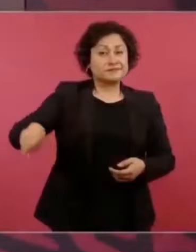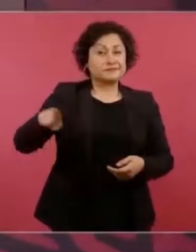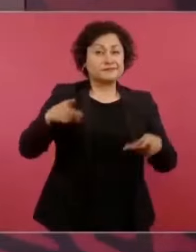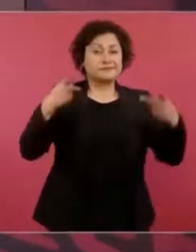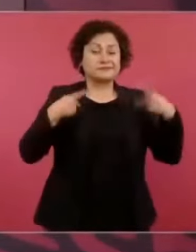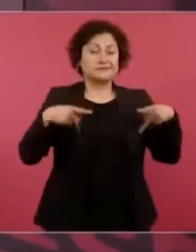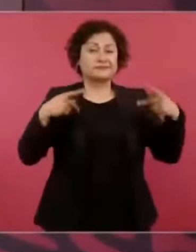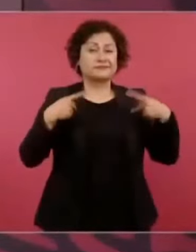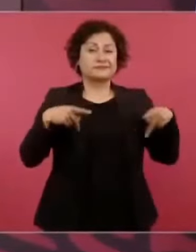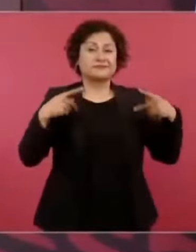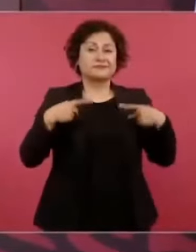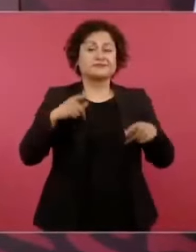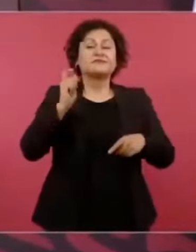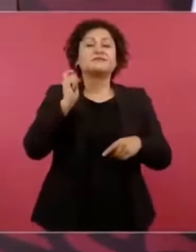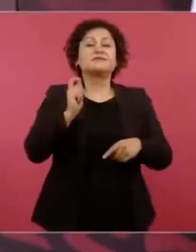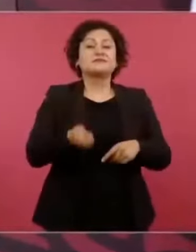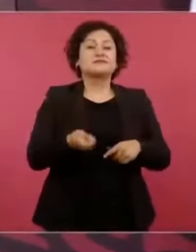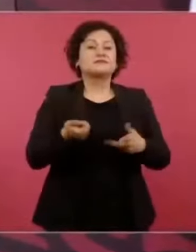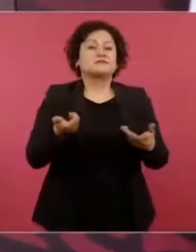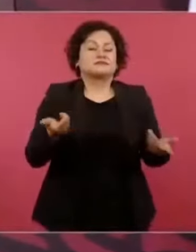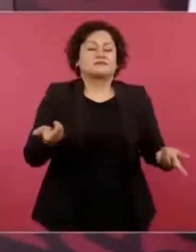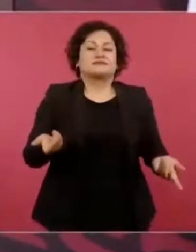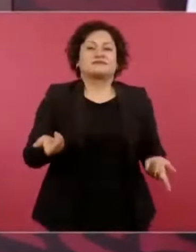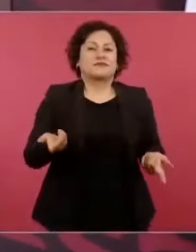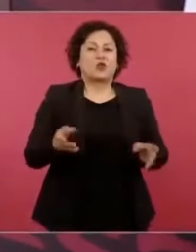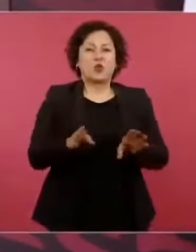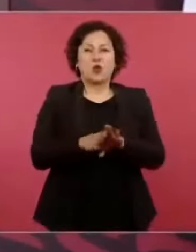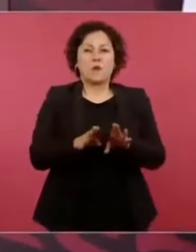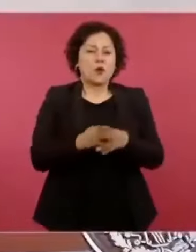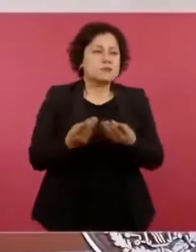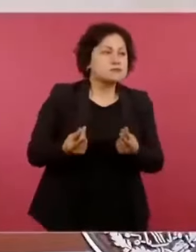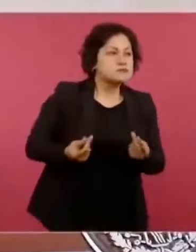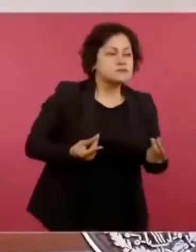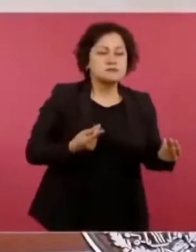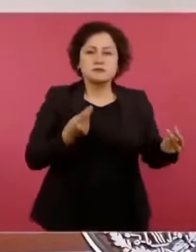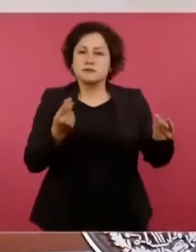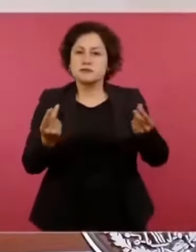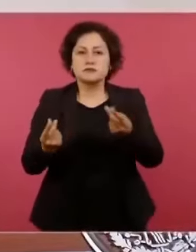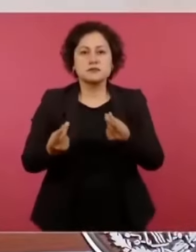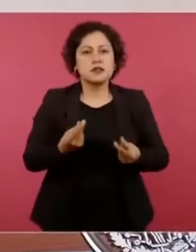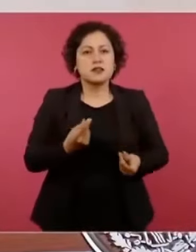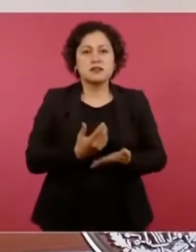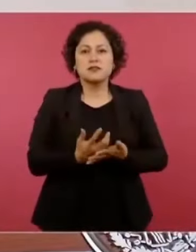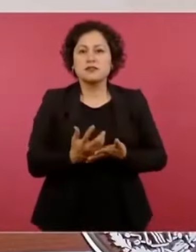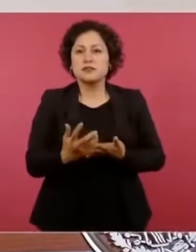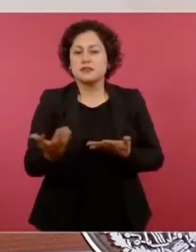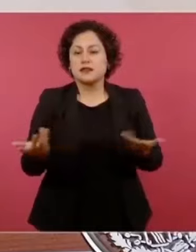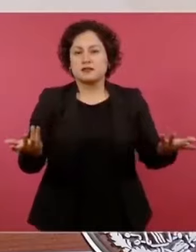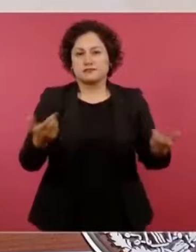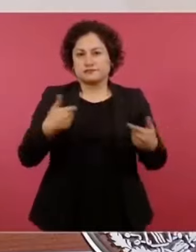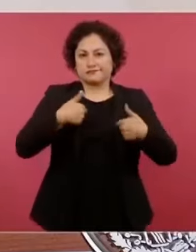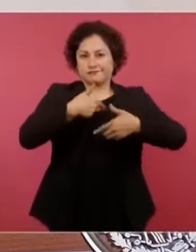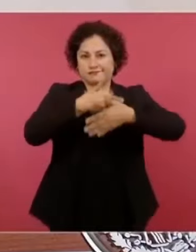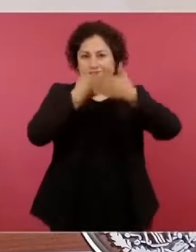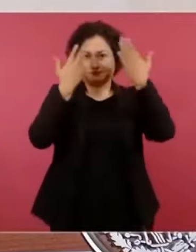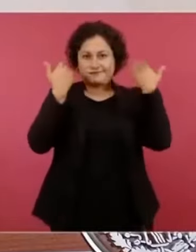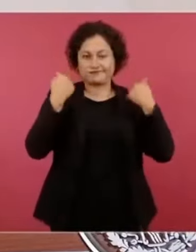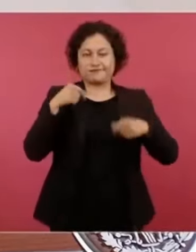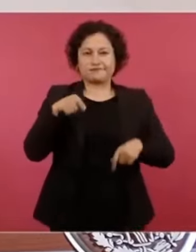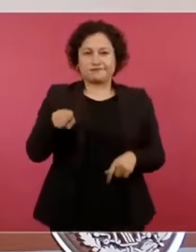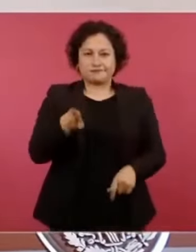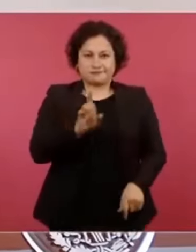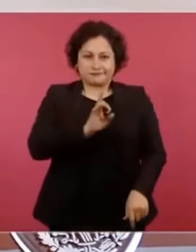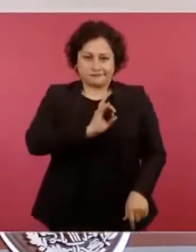pasando, no sé qué están viendo que los tiene